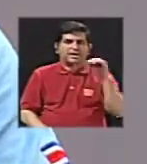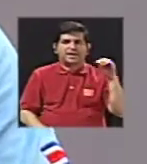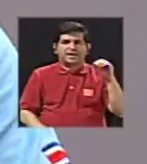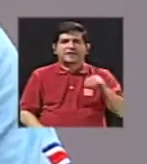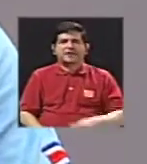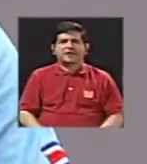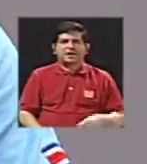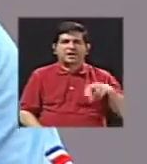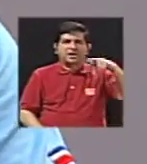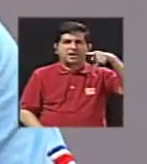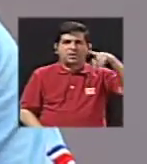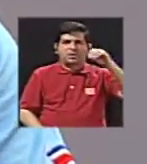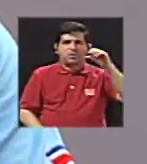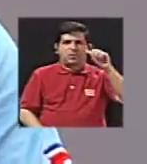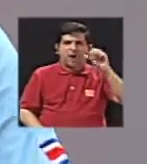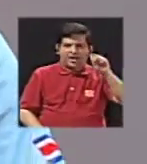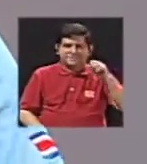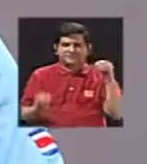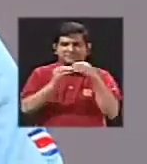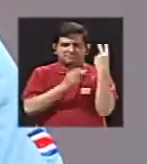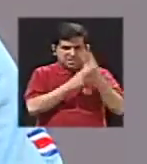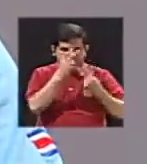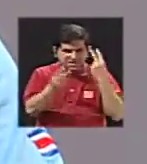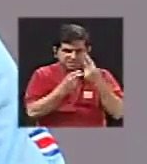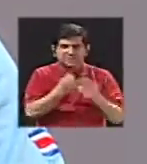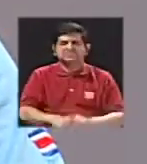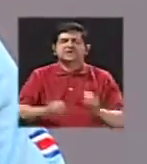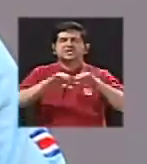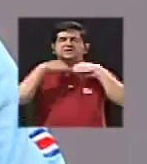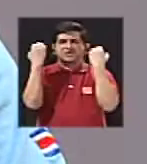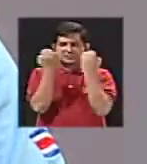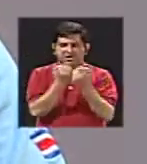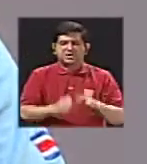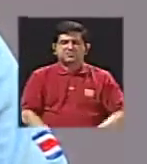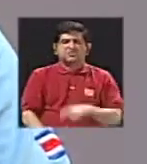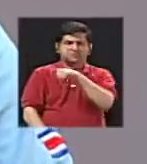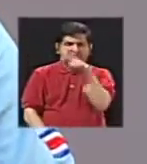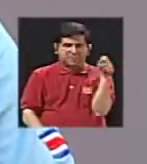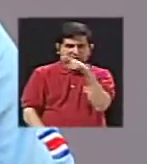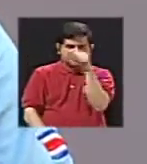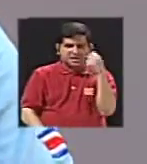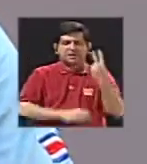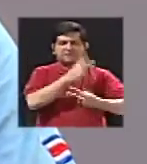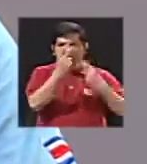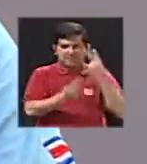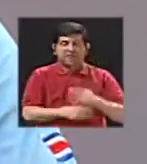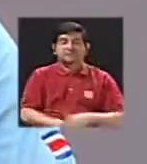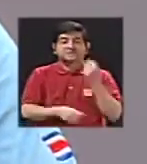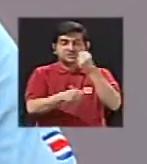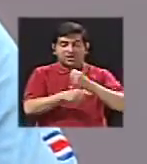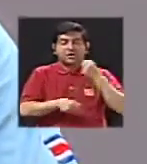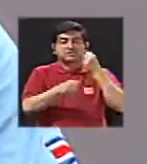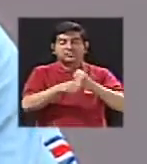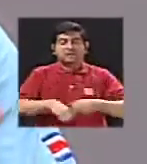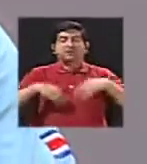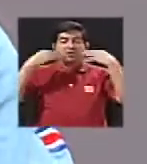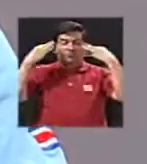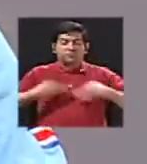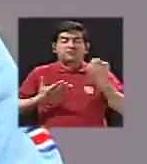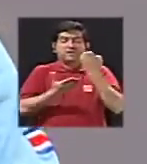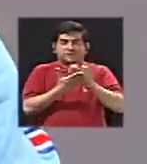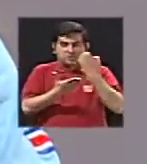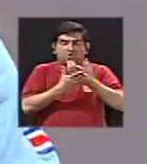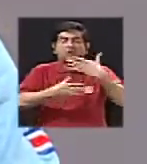poco más de instrumentación más visita de campo se hacen mensualmente cada visita ¿verdad? que es un esfuerzo físico económico que